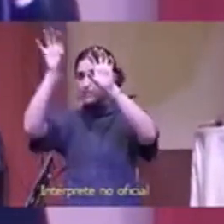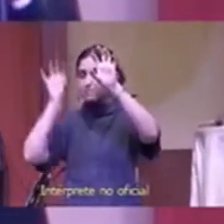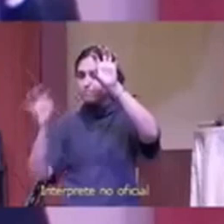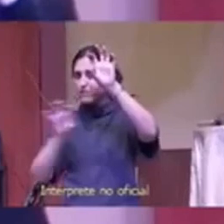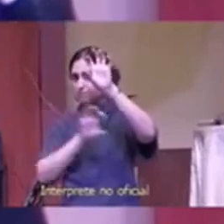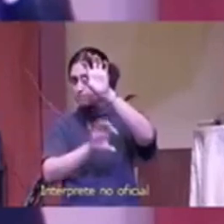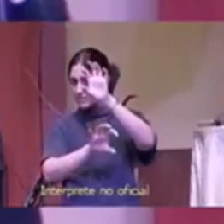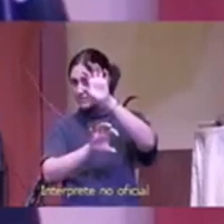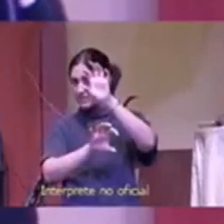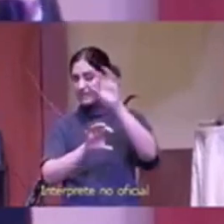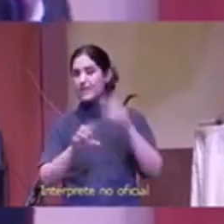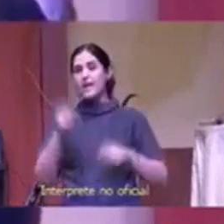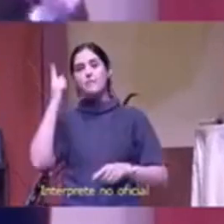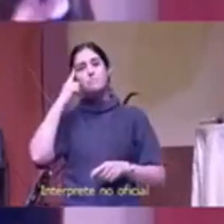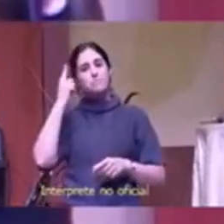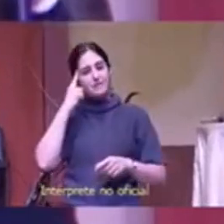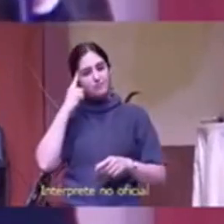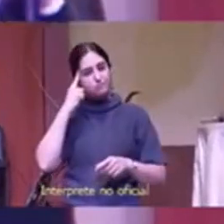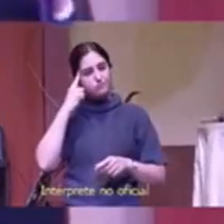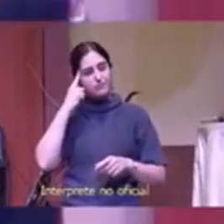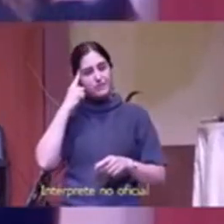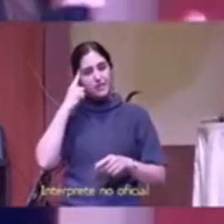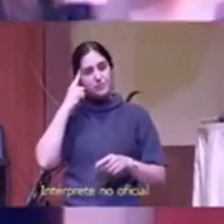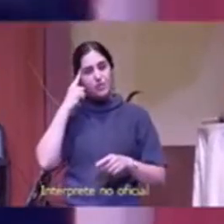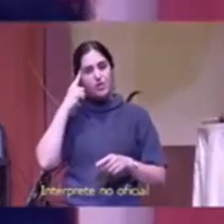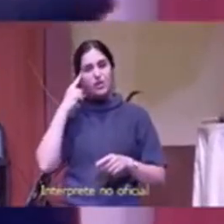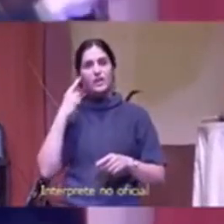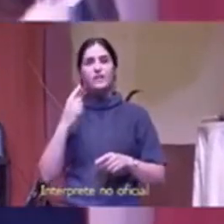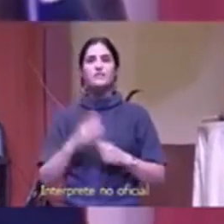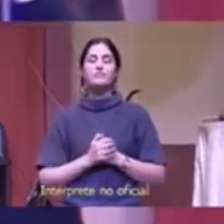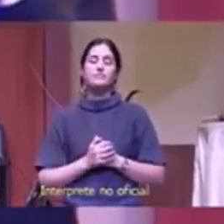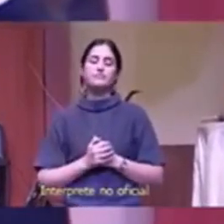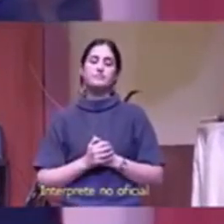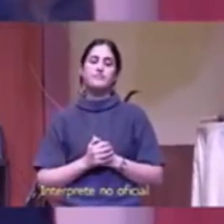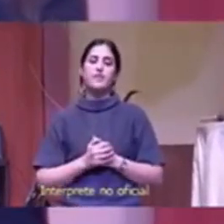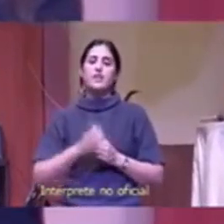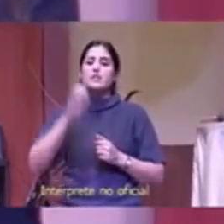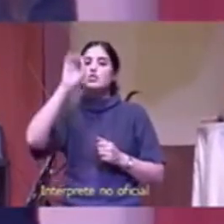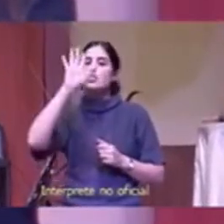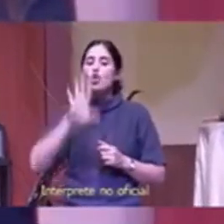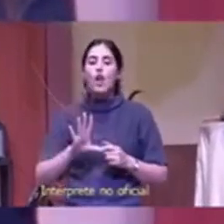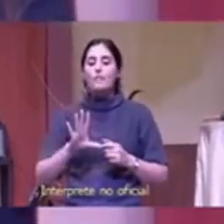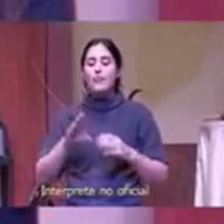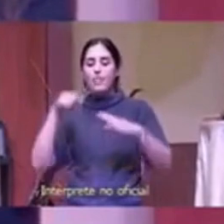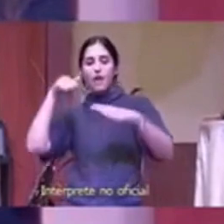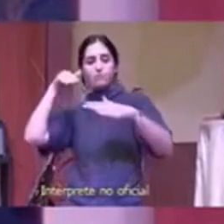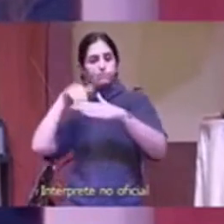pensamos que el real ministerio solo se hace adentro de la iglesia